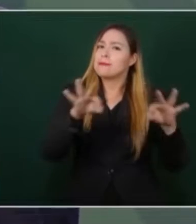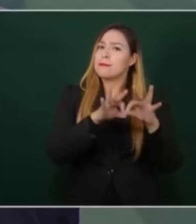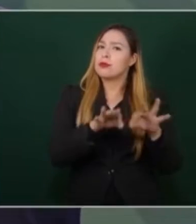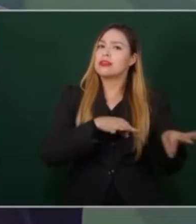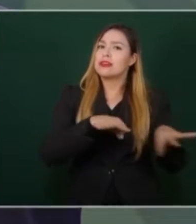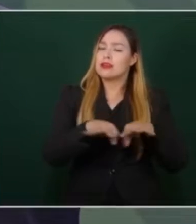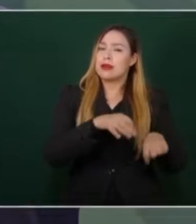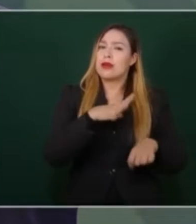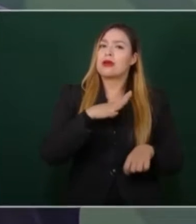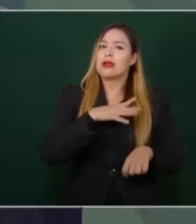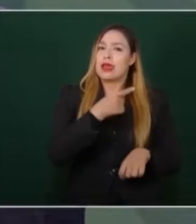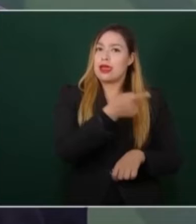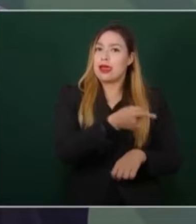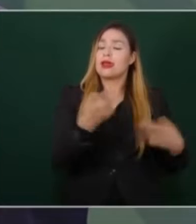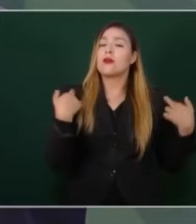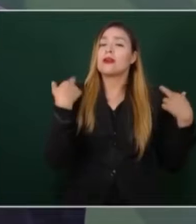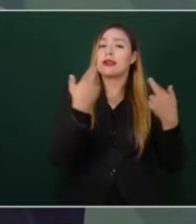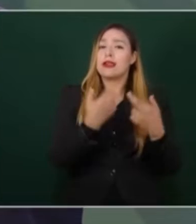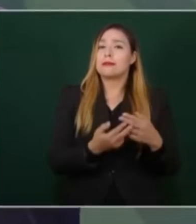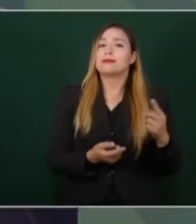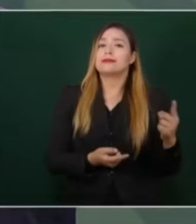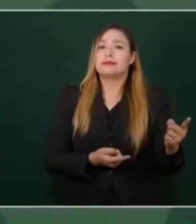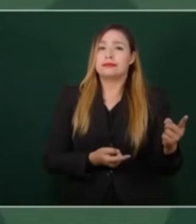de los maestros,